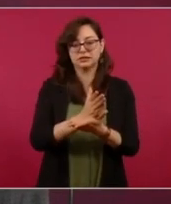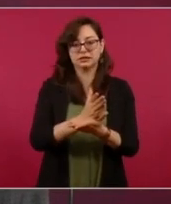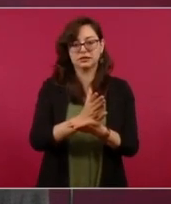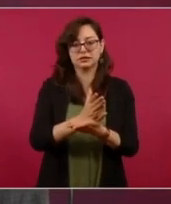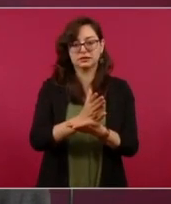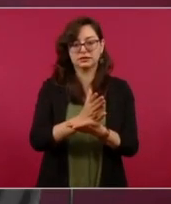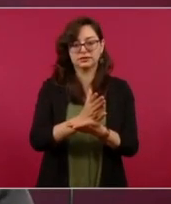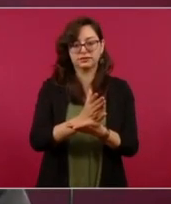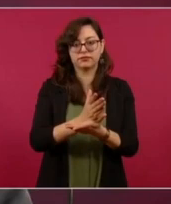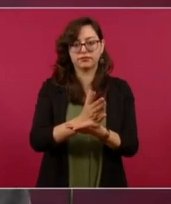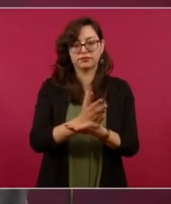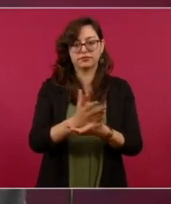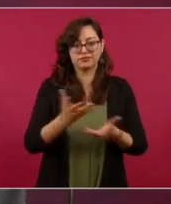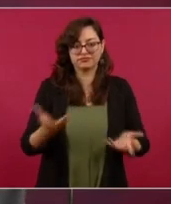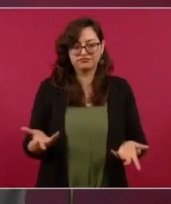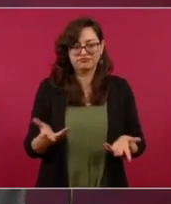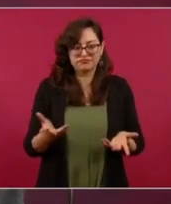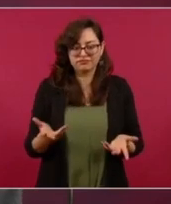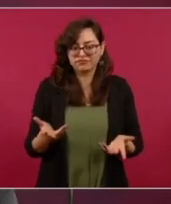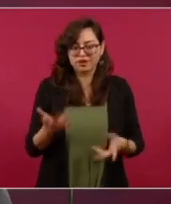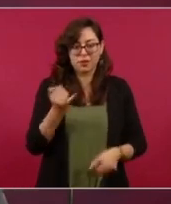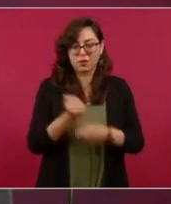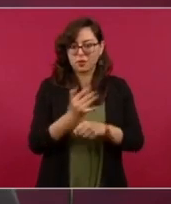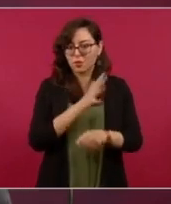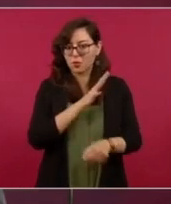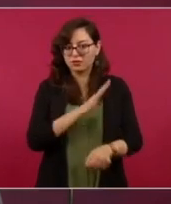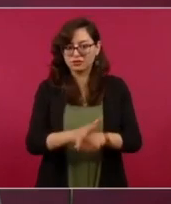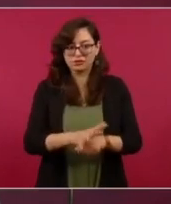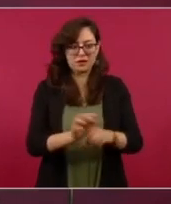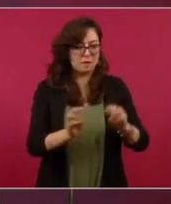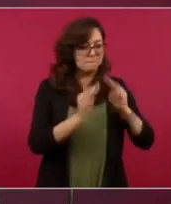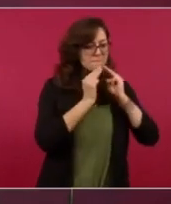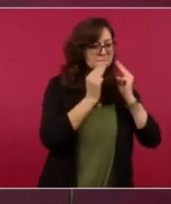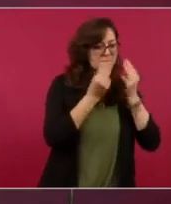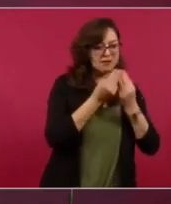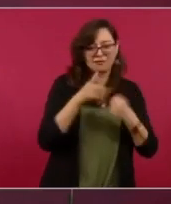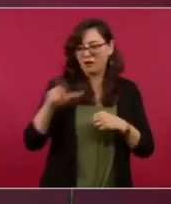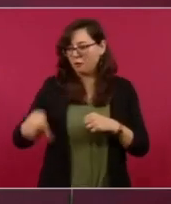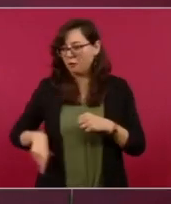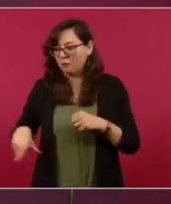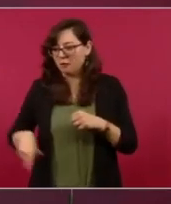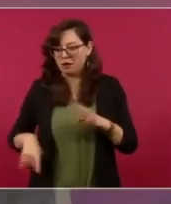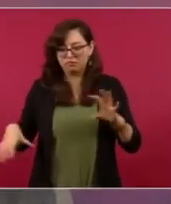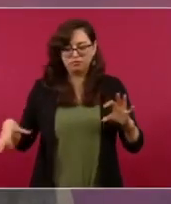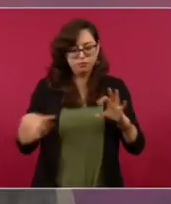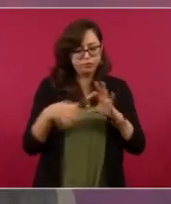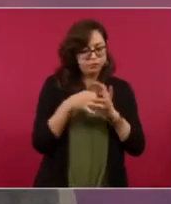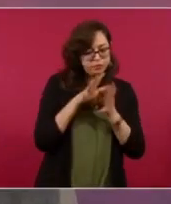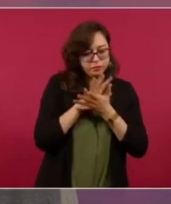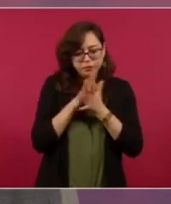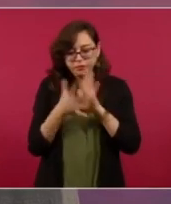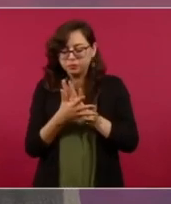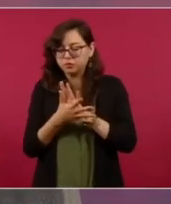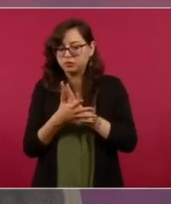este contubernio que tanto daño le ha hecho al país,